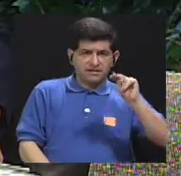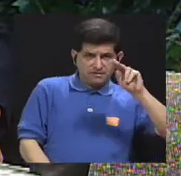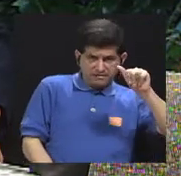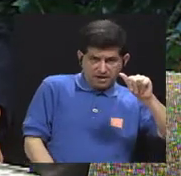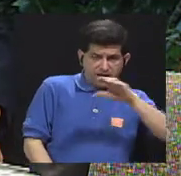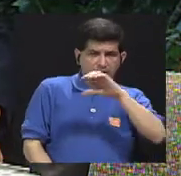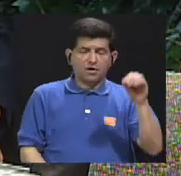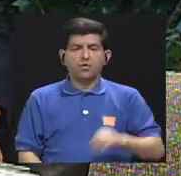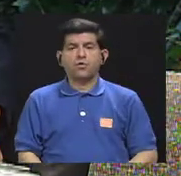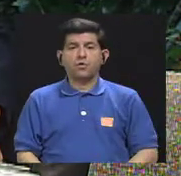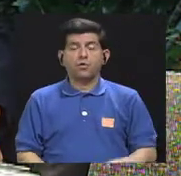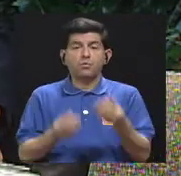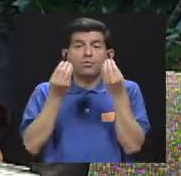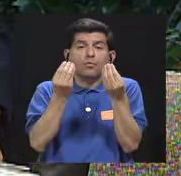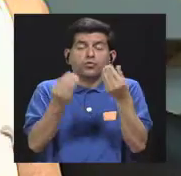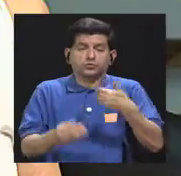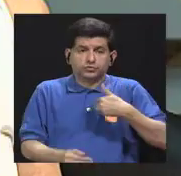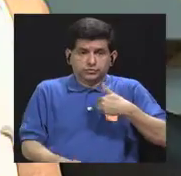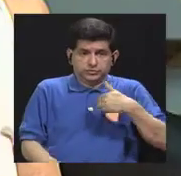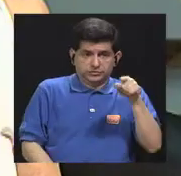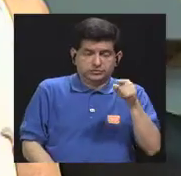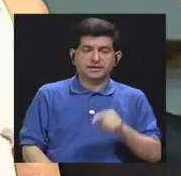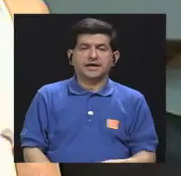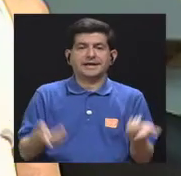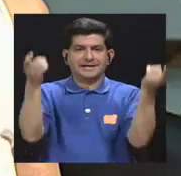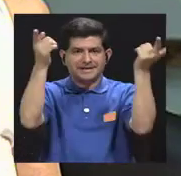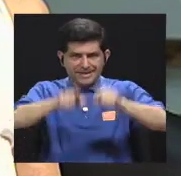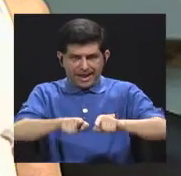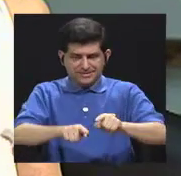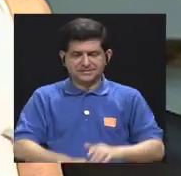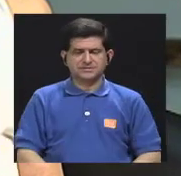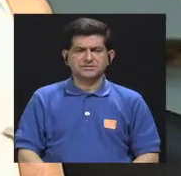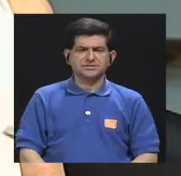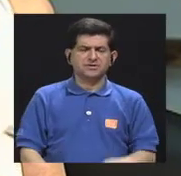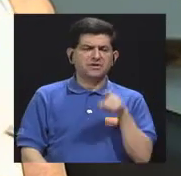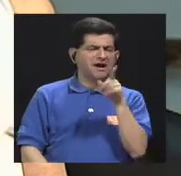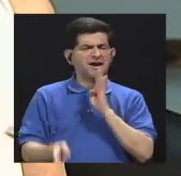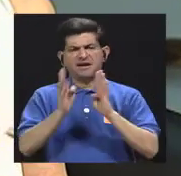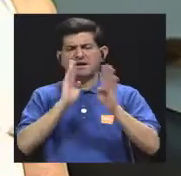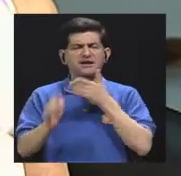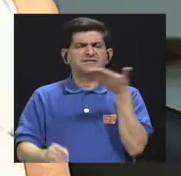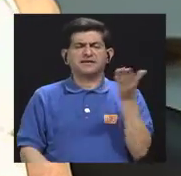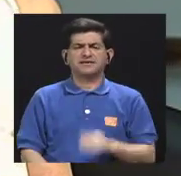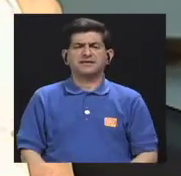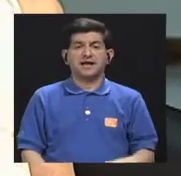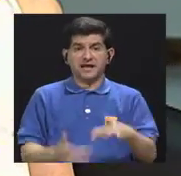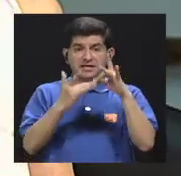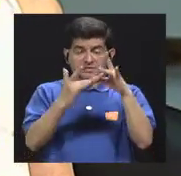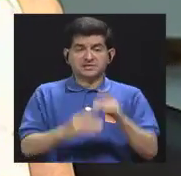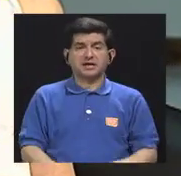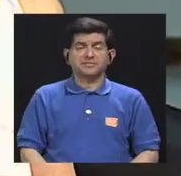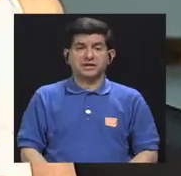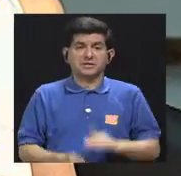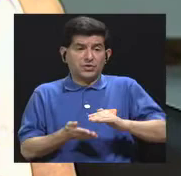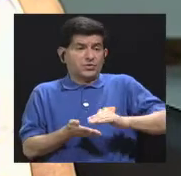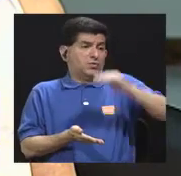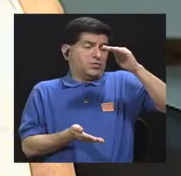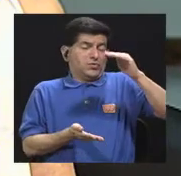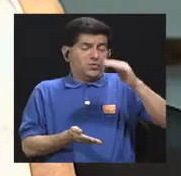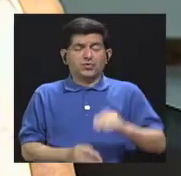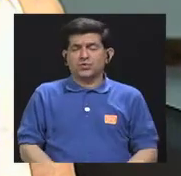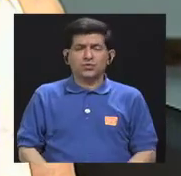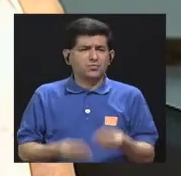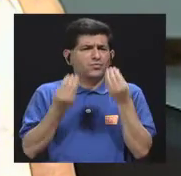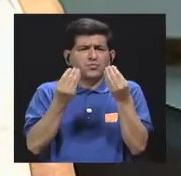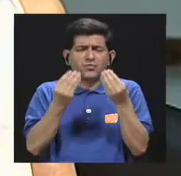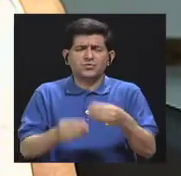o ante el exceso de sodio. En este caso, de lo que vamos a estar hablando es, más que todo, de un exceso de sodio,